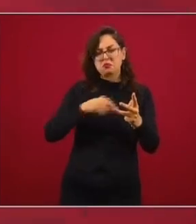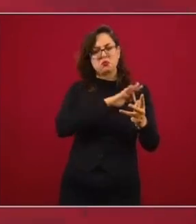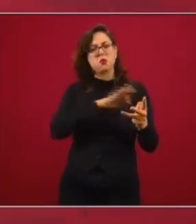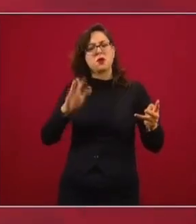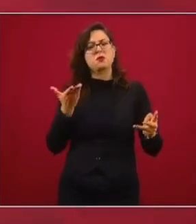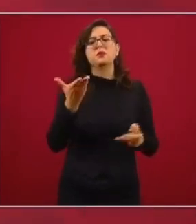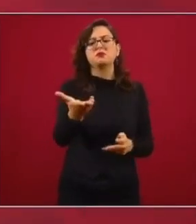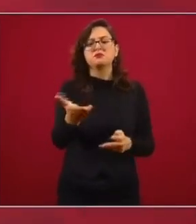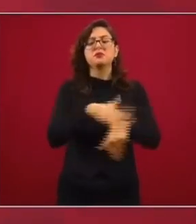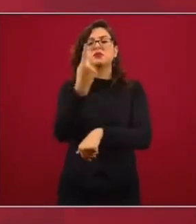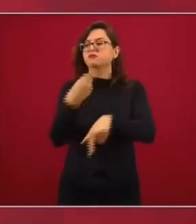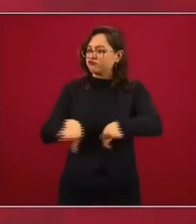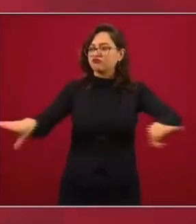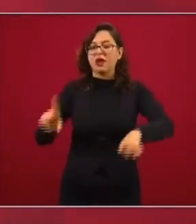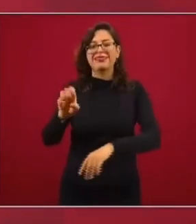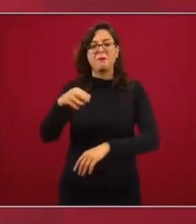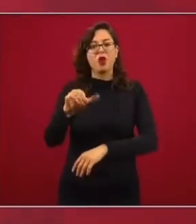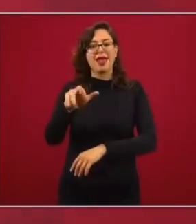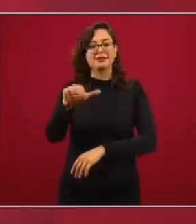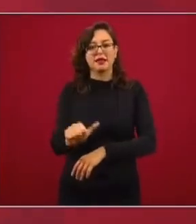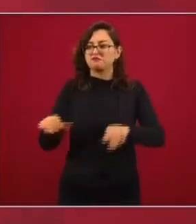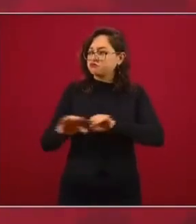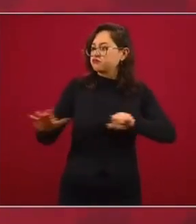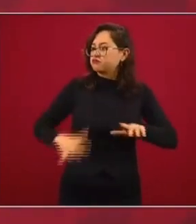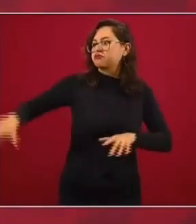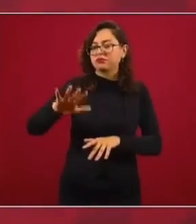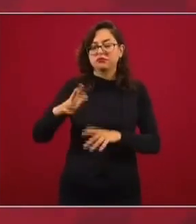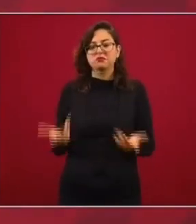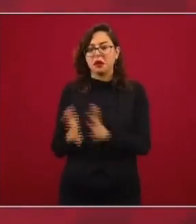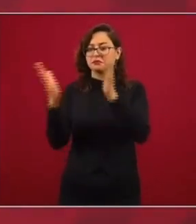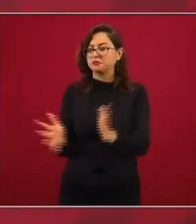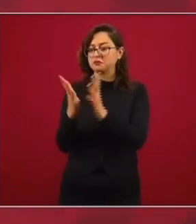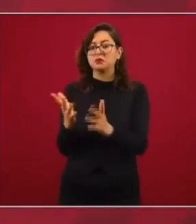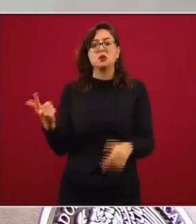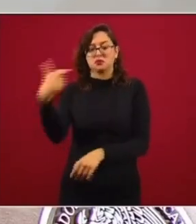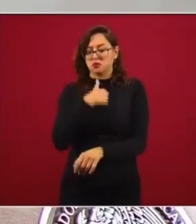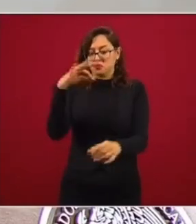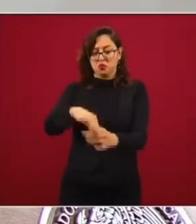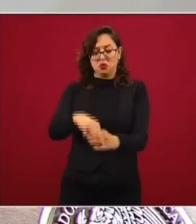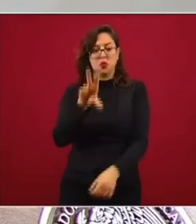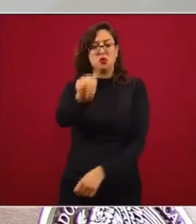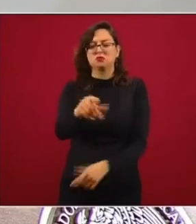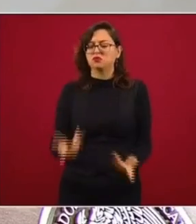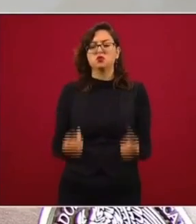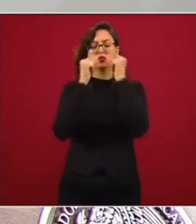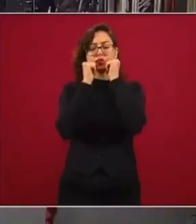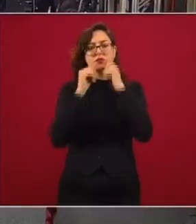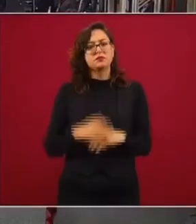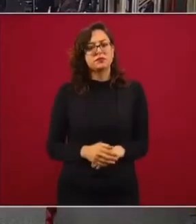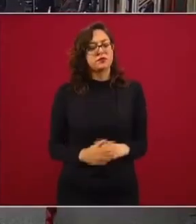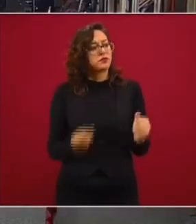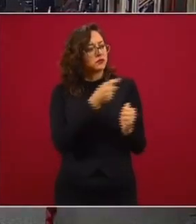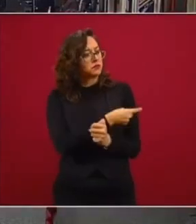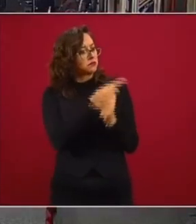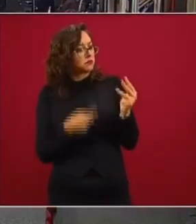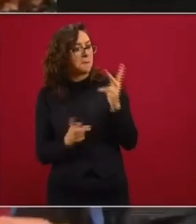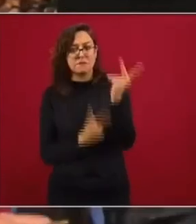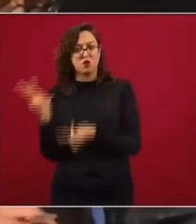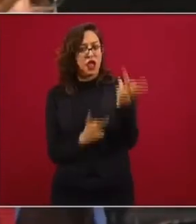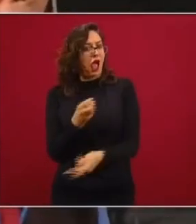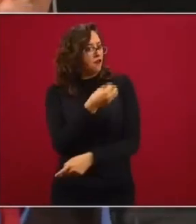Porque es democracia. Aunque yo vote en contra de que se juzgue a los expresidentes. O sea que cualquiera de las tres opciones la consulta va porque va.